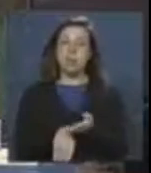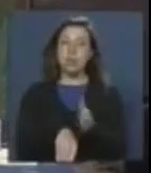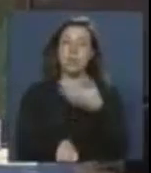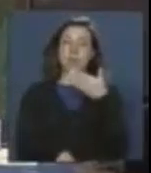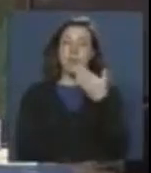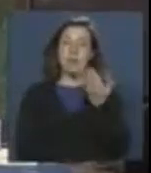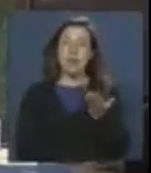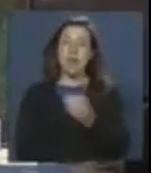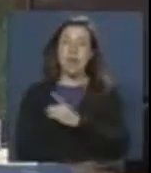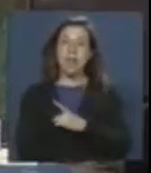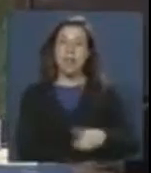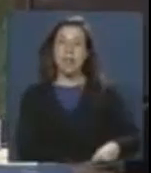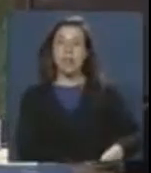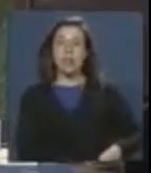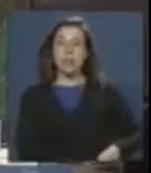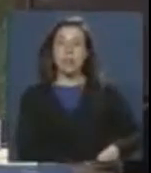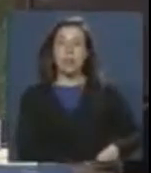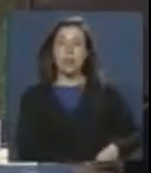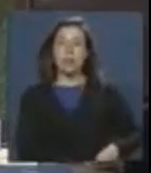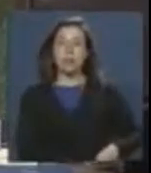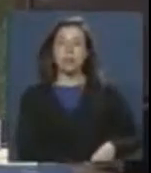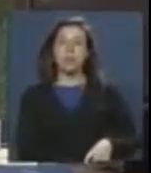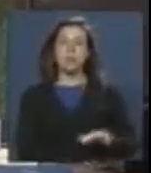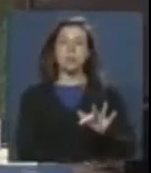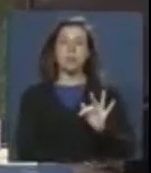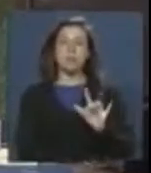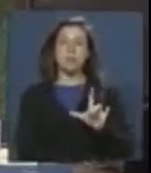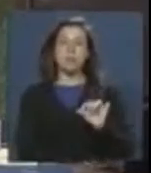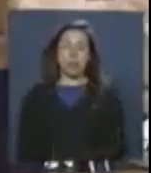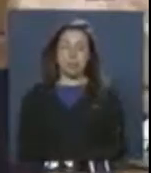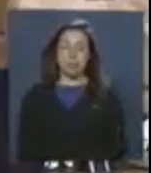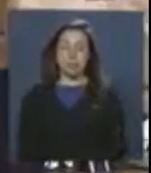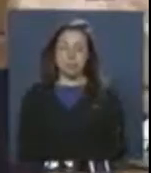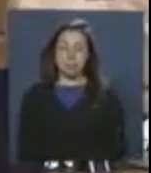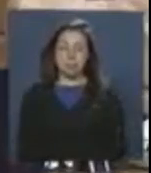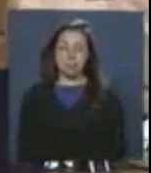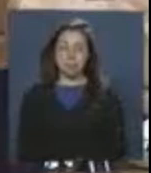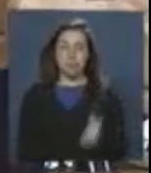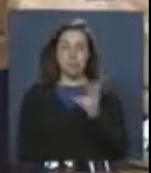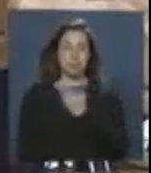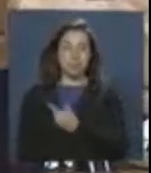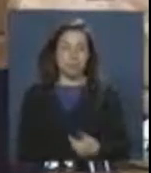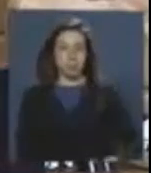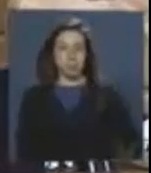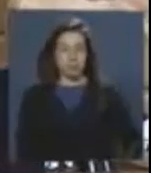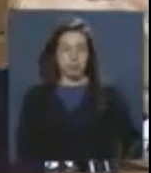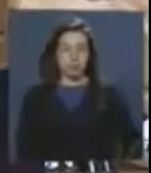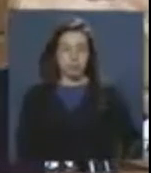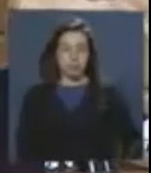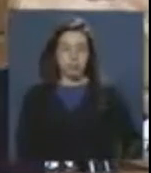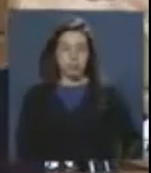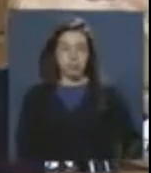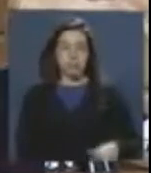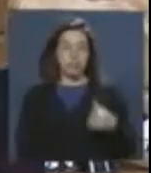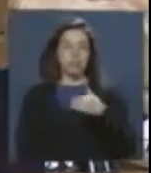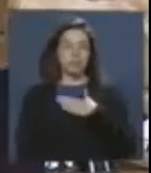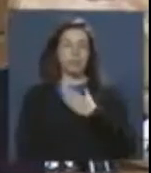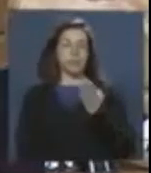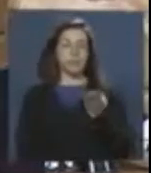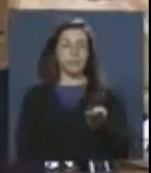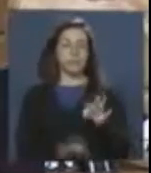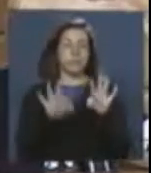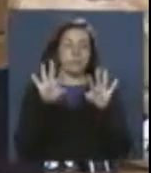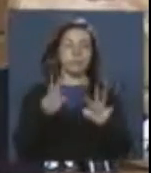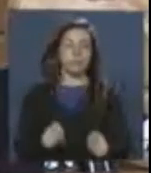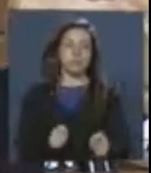Tiene la palabra el diputado Iván Flores. Señor Presidente, por su intermedio quiero solicitar